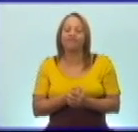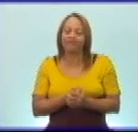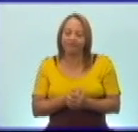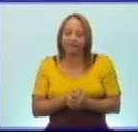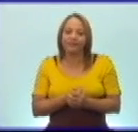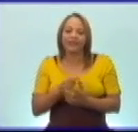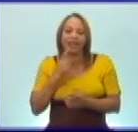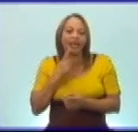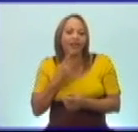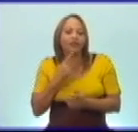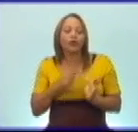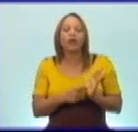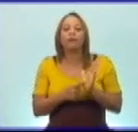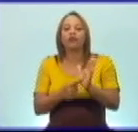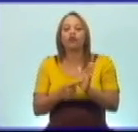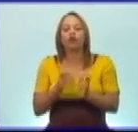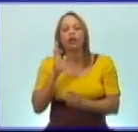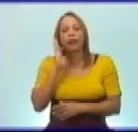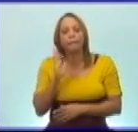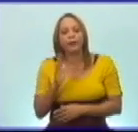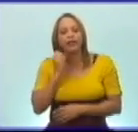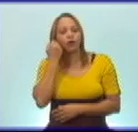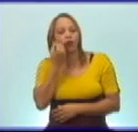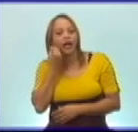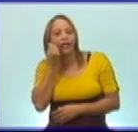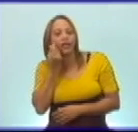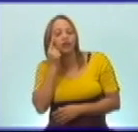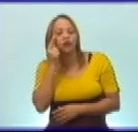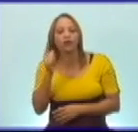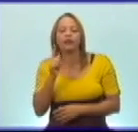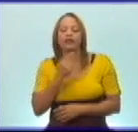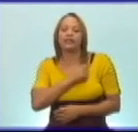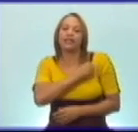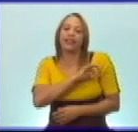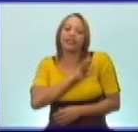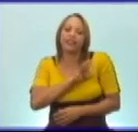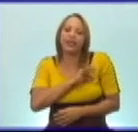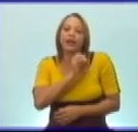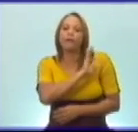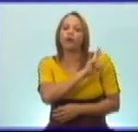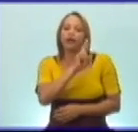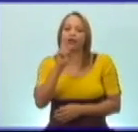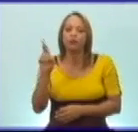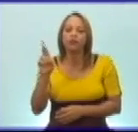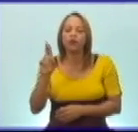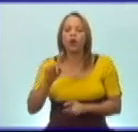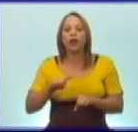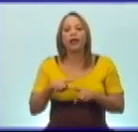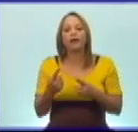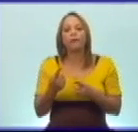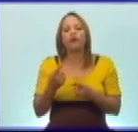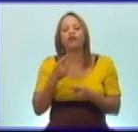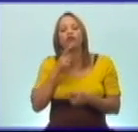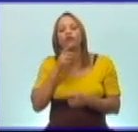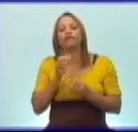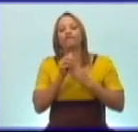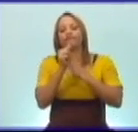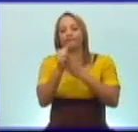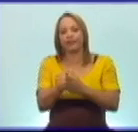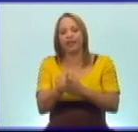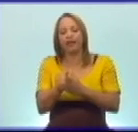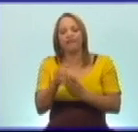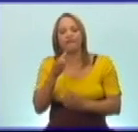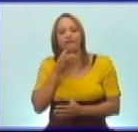daba muestras del respeto y cariño que sentía por la revolución y por su máximo dirigente.